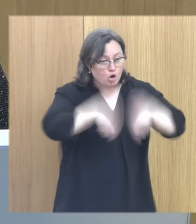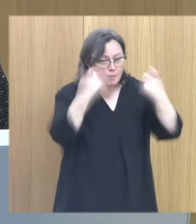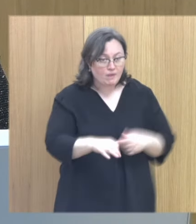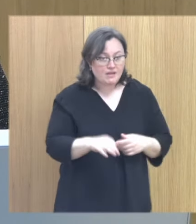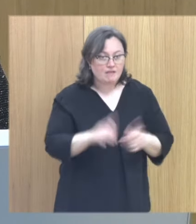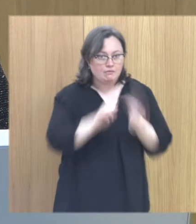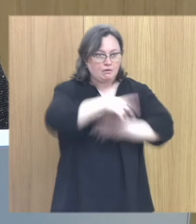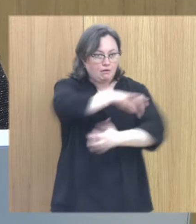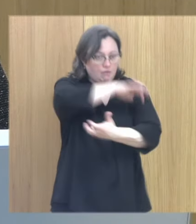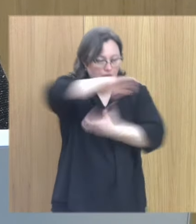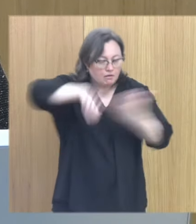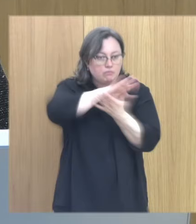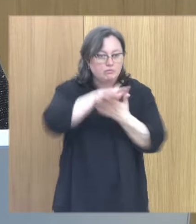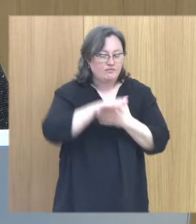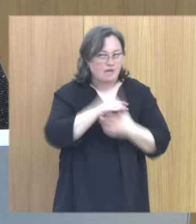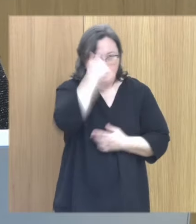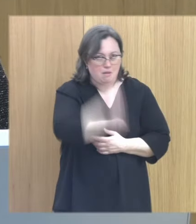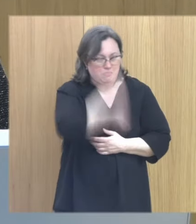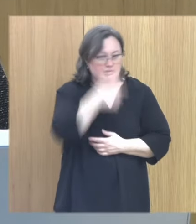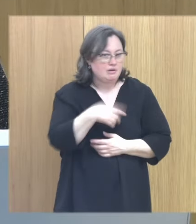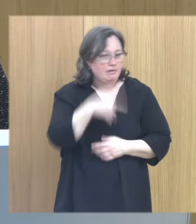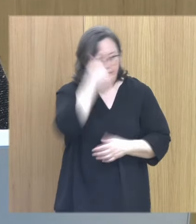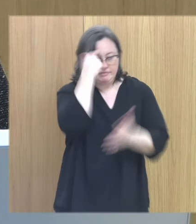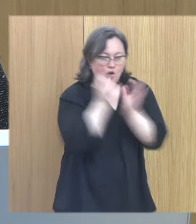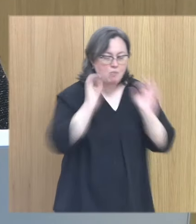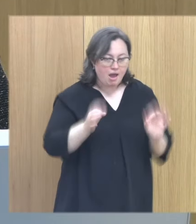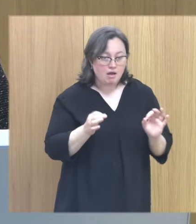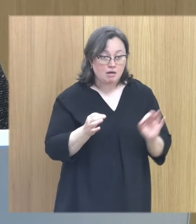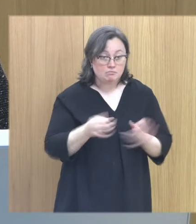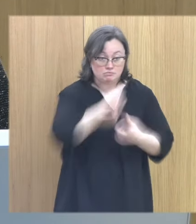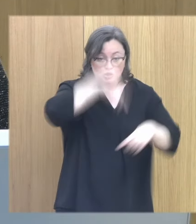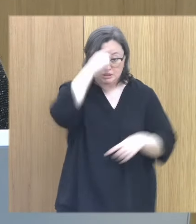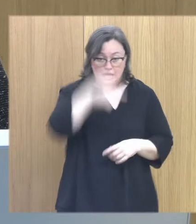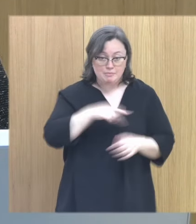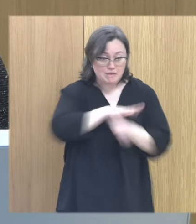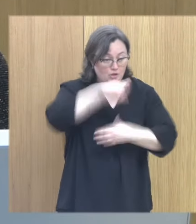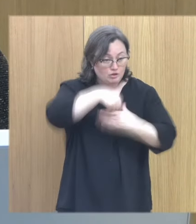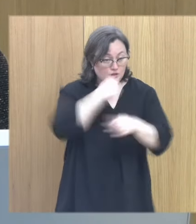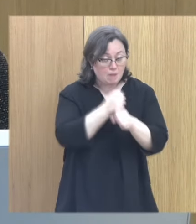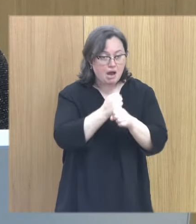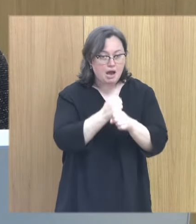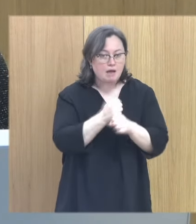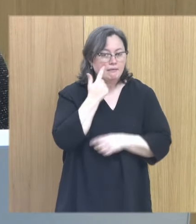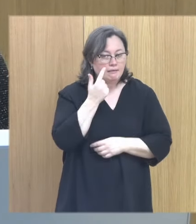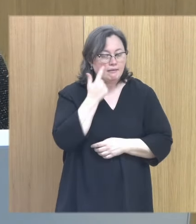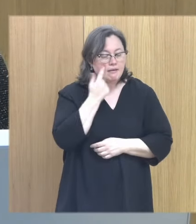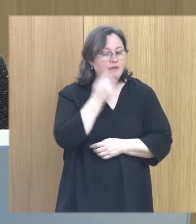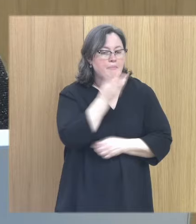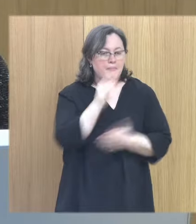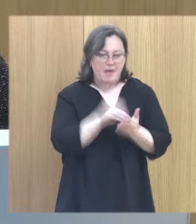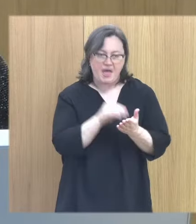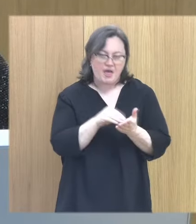convertirse en un mero recuerdo. Y uno sabe, cuando trabaja en este ámbito, ha visto demasiadas veces